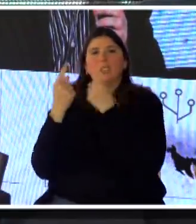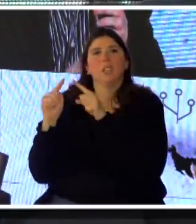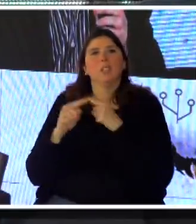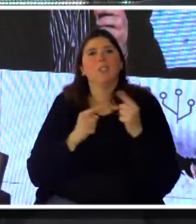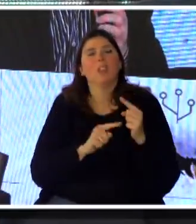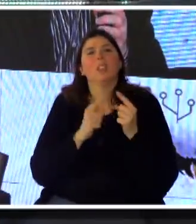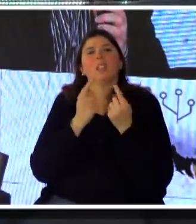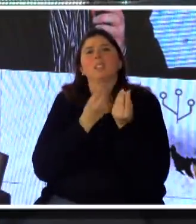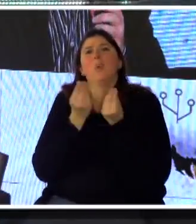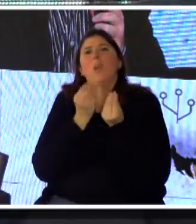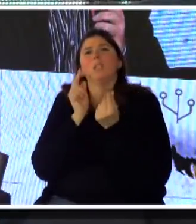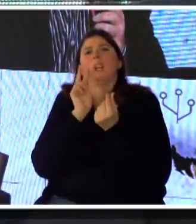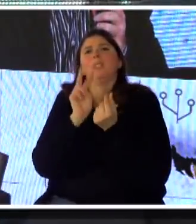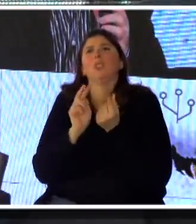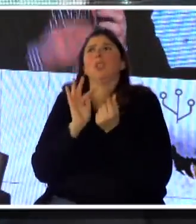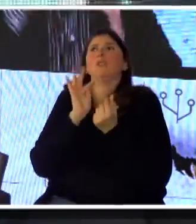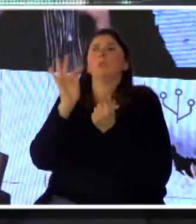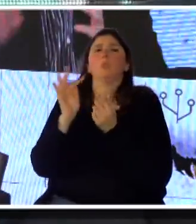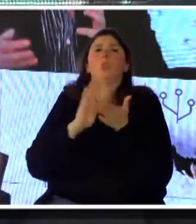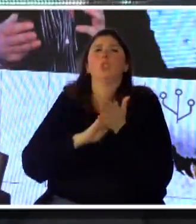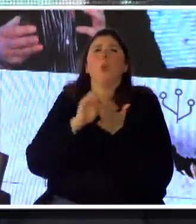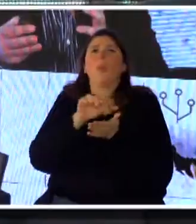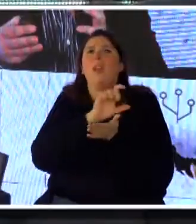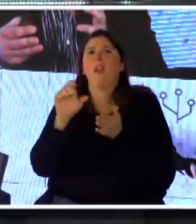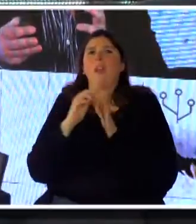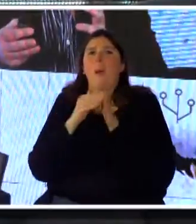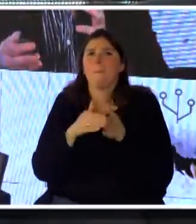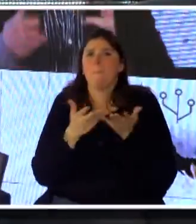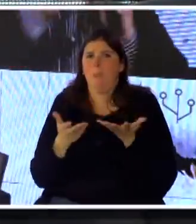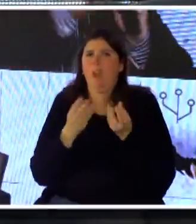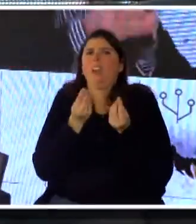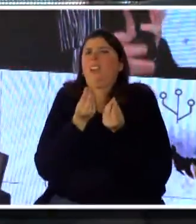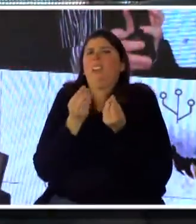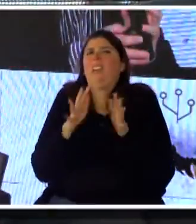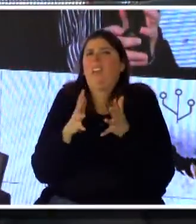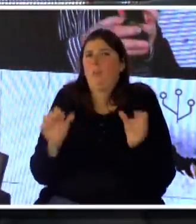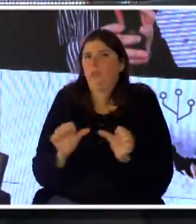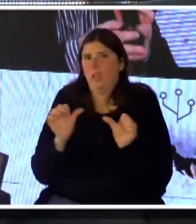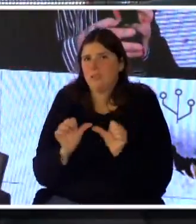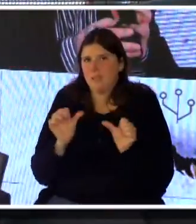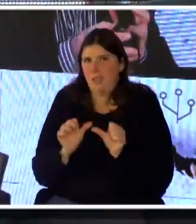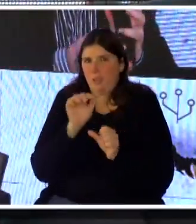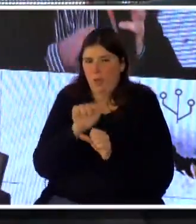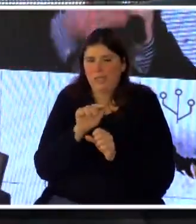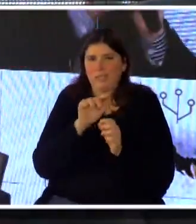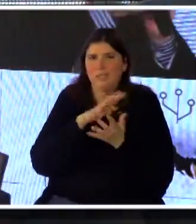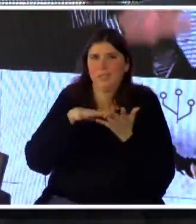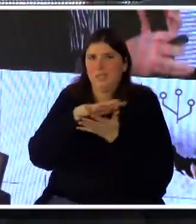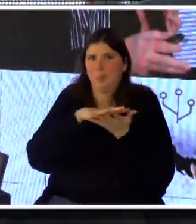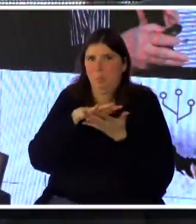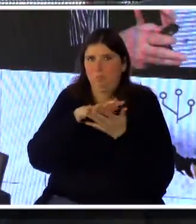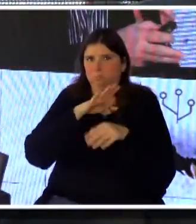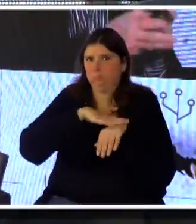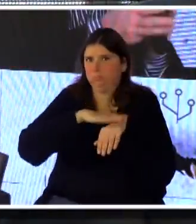es la visión de futuro que queremos tener. Revisada esa visión de futuro, revemos los lineamientos y objetivos estratégicos, a partir de ahí